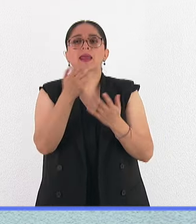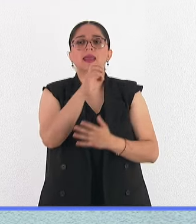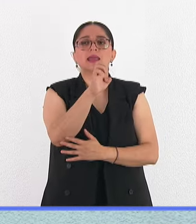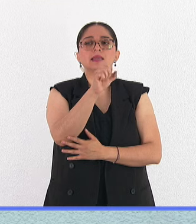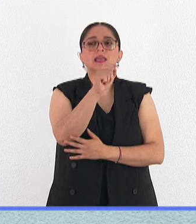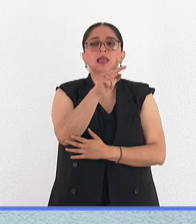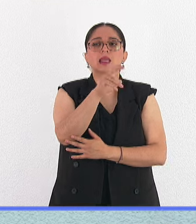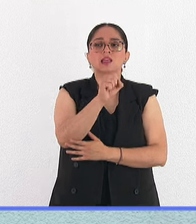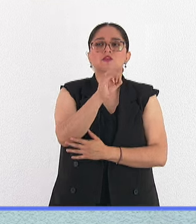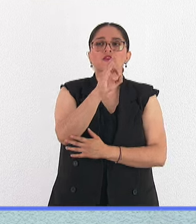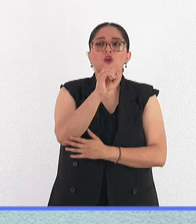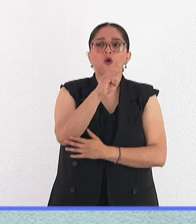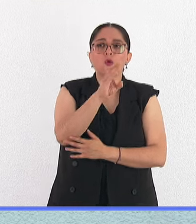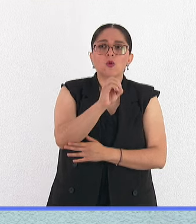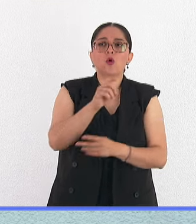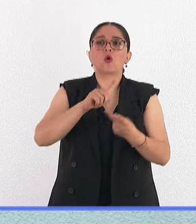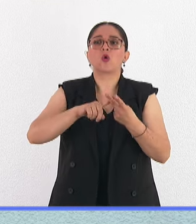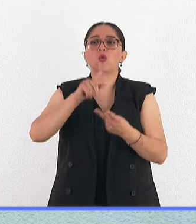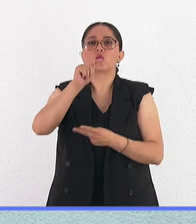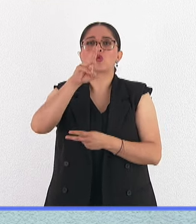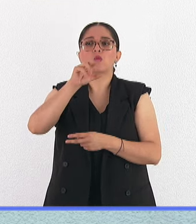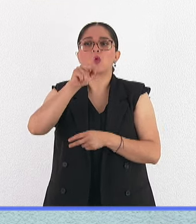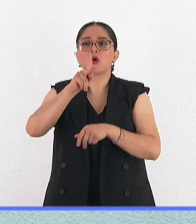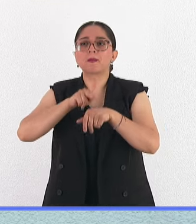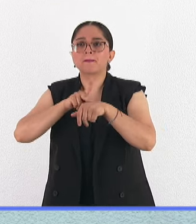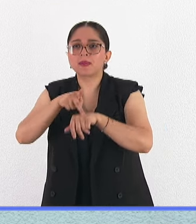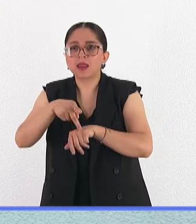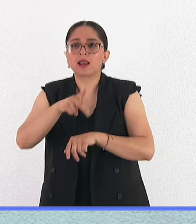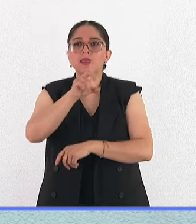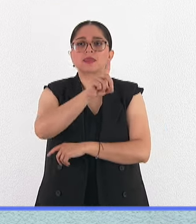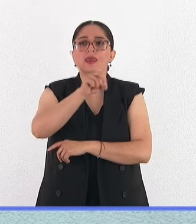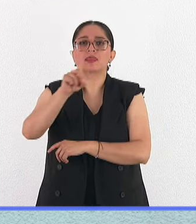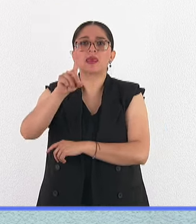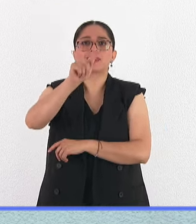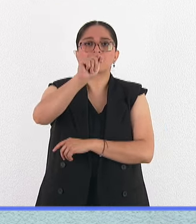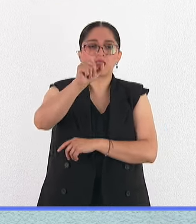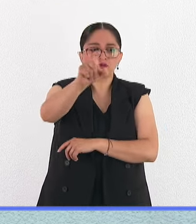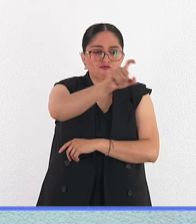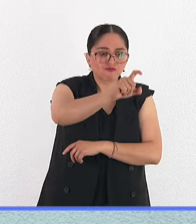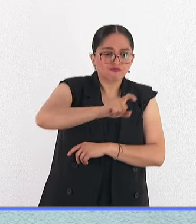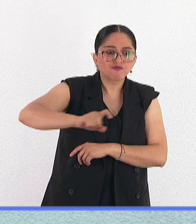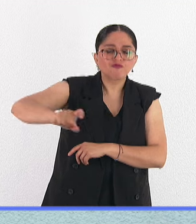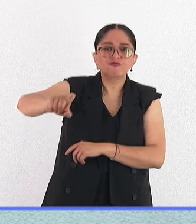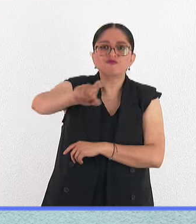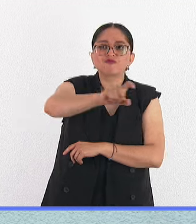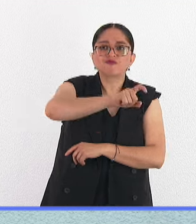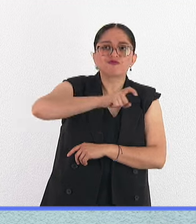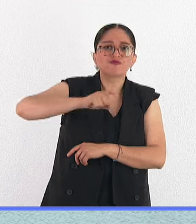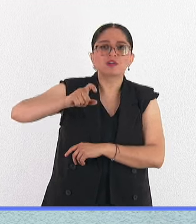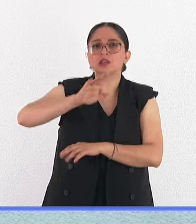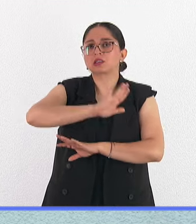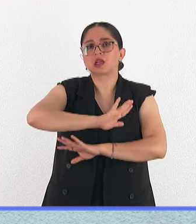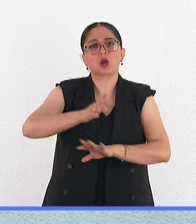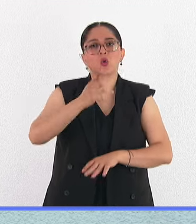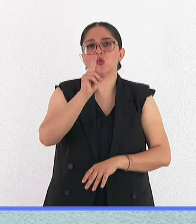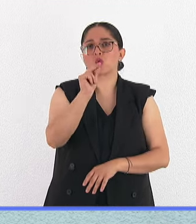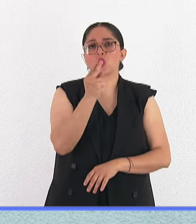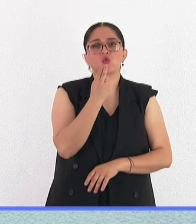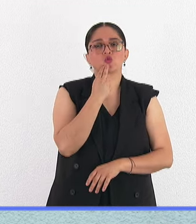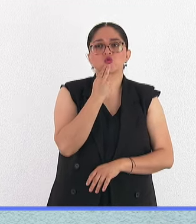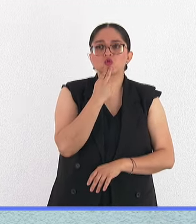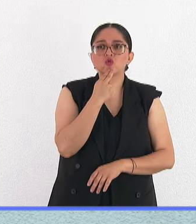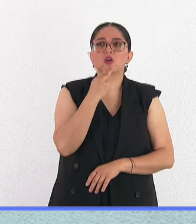fórmula promueven tumores de piel. El DDT promueve, que es un insecticida ya en desuso, promueve